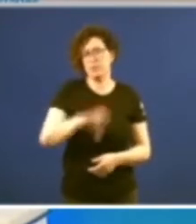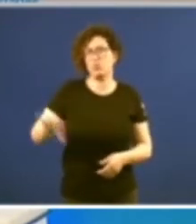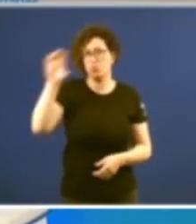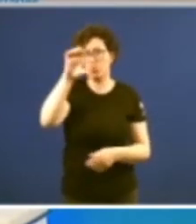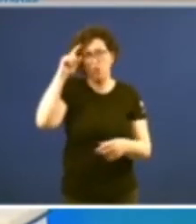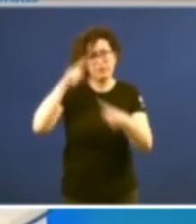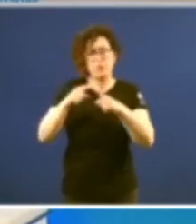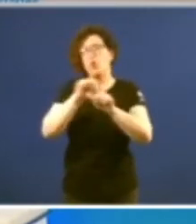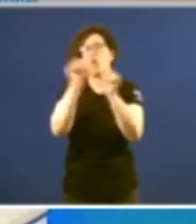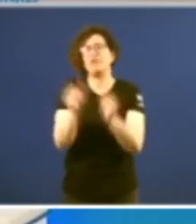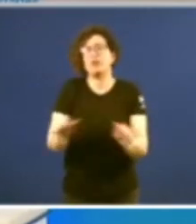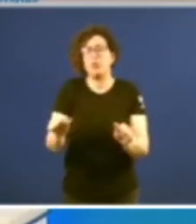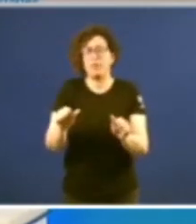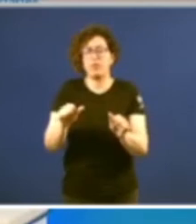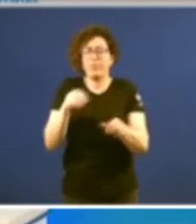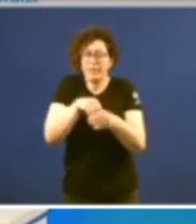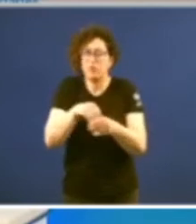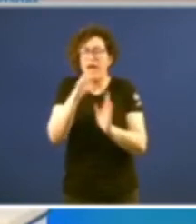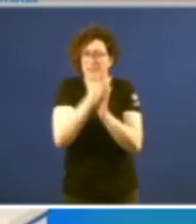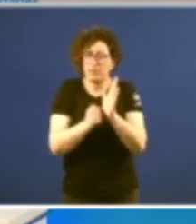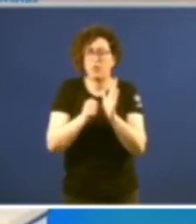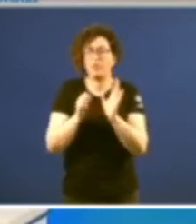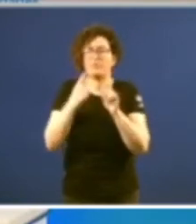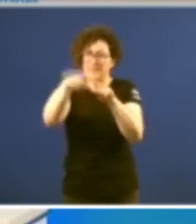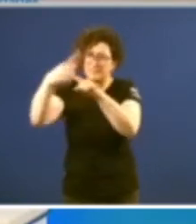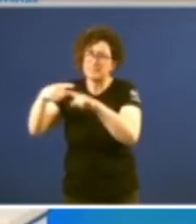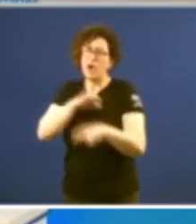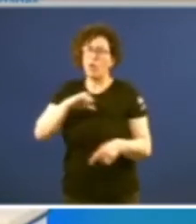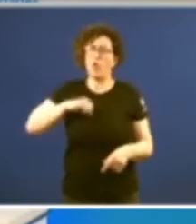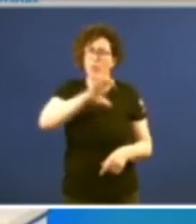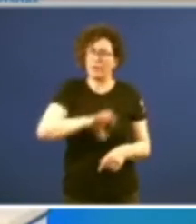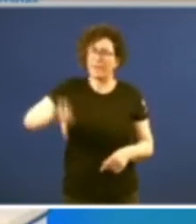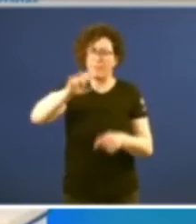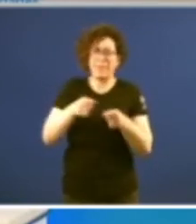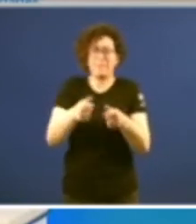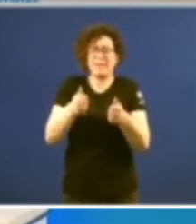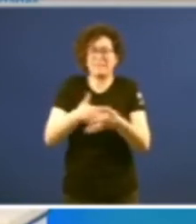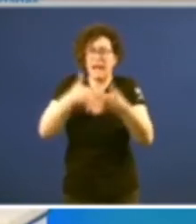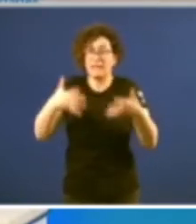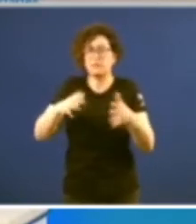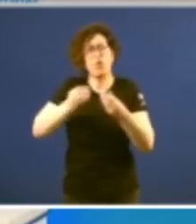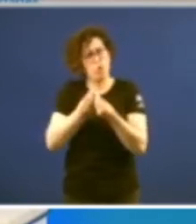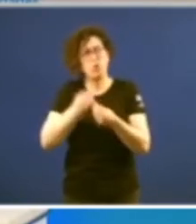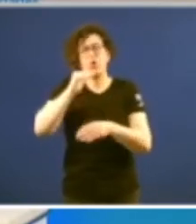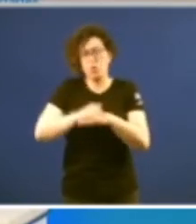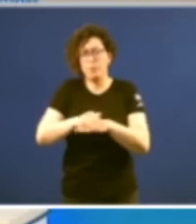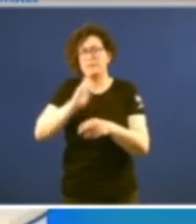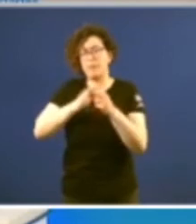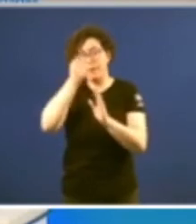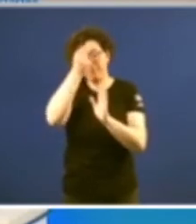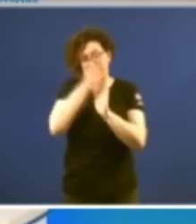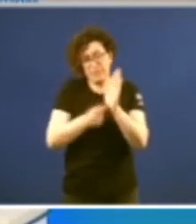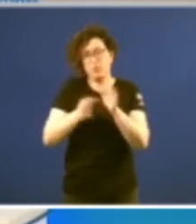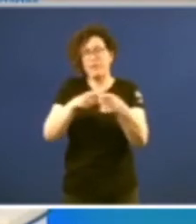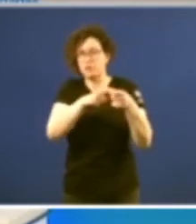configuración y una articulación de comunidades autónomas que engrandezcan sobre la base de los principios de solidaridad de